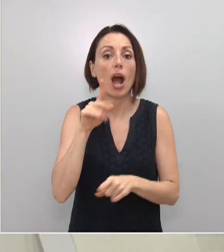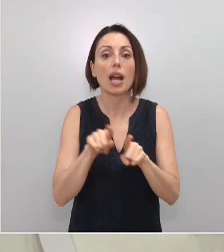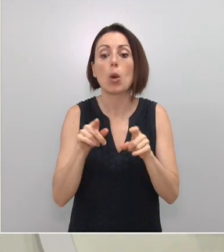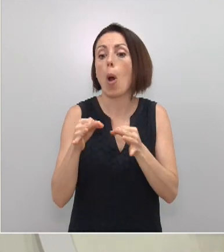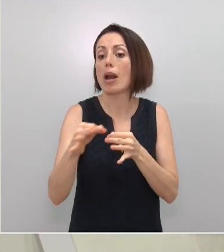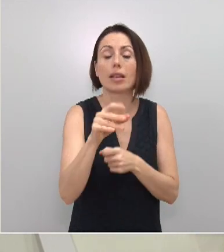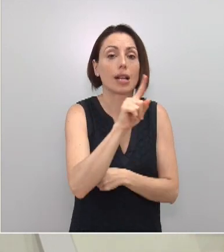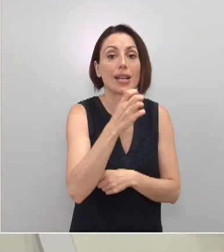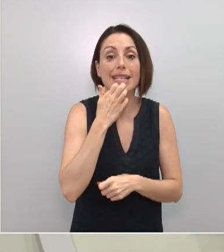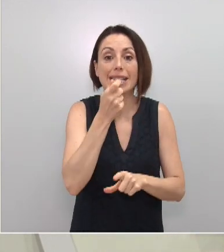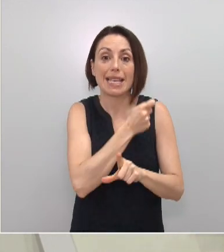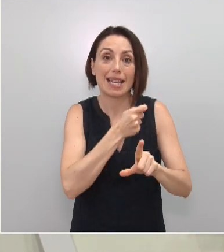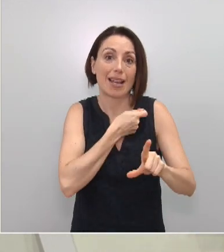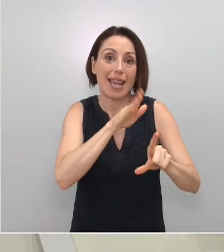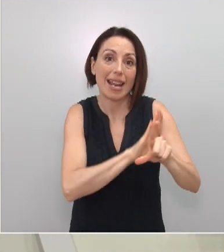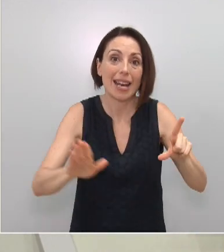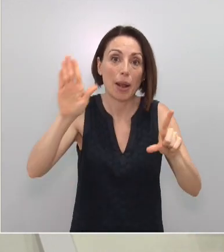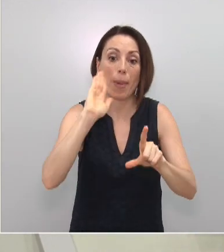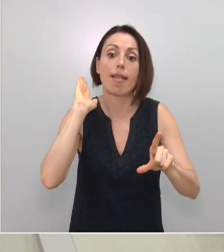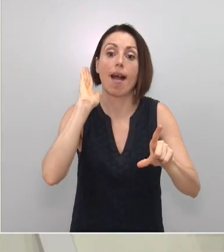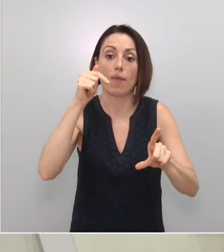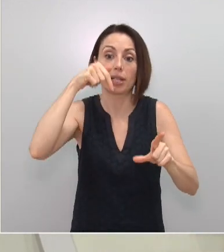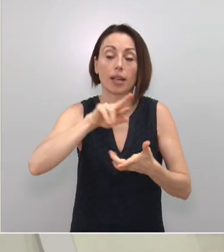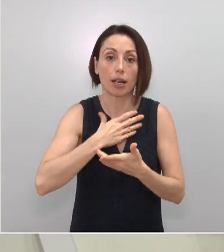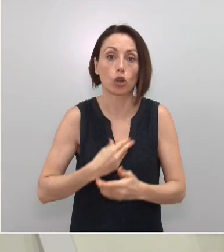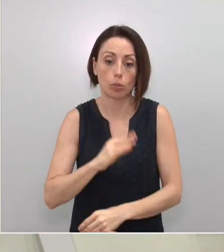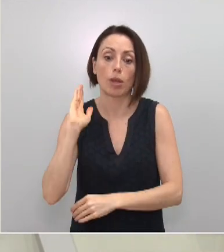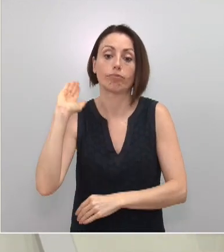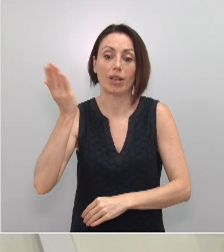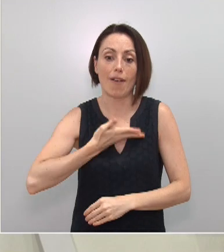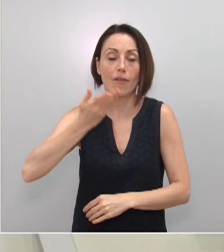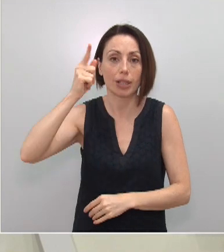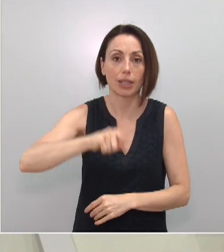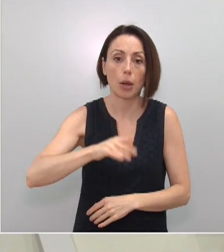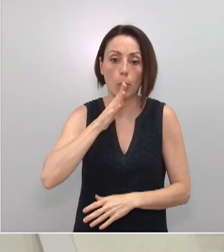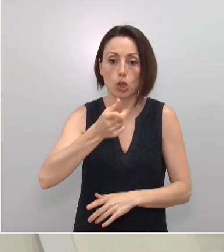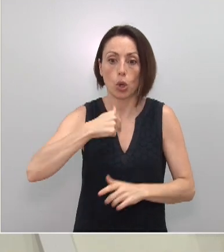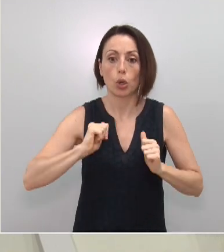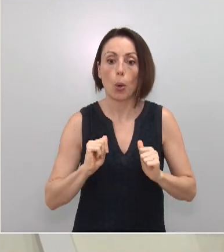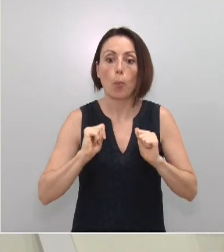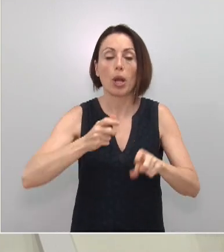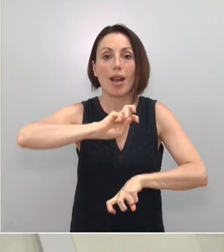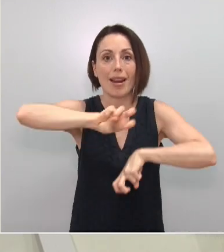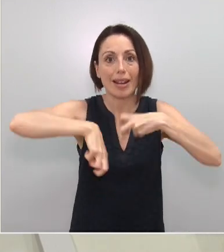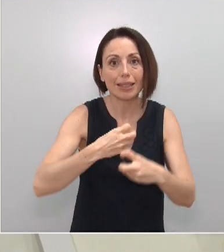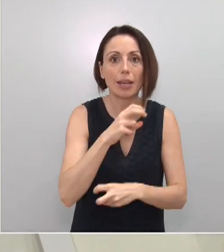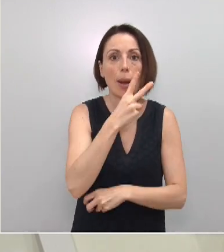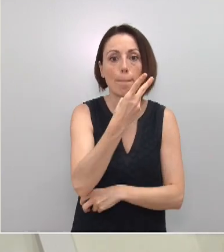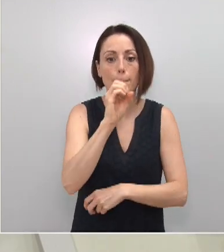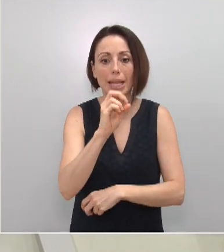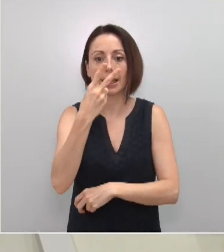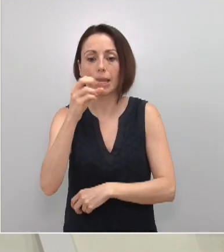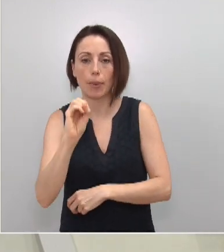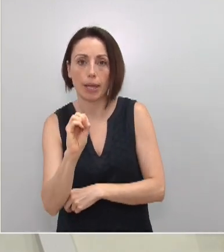isla. Si las cosas van mal en España, irán mal en la región de Murcia. Por eso hemos puesto en marcha el Plan Reactiva 2020. Y es un plan